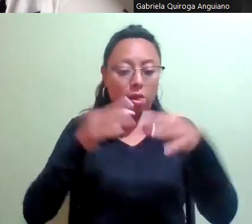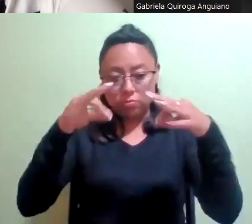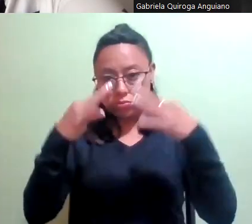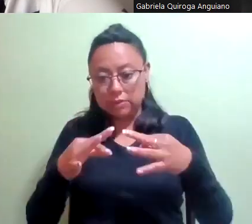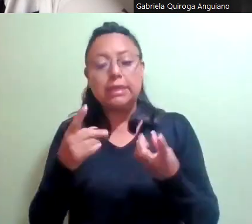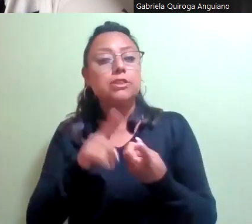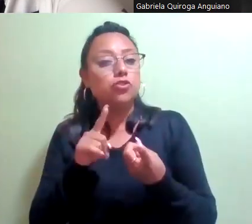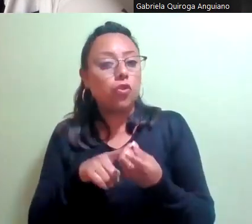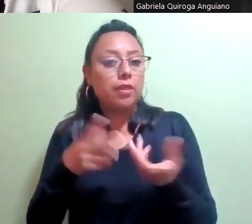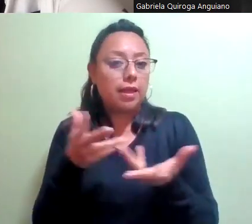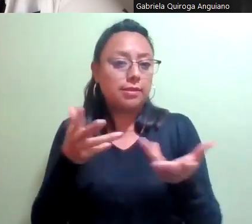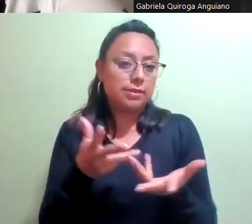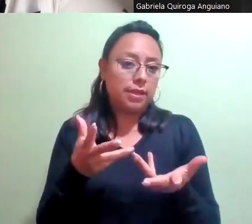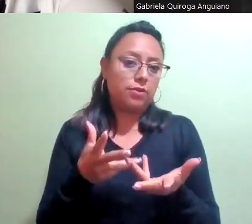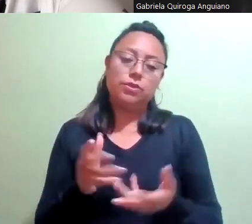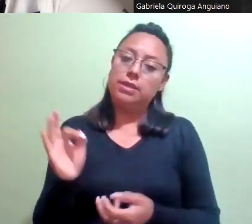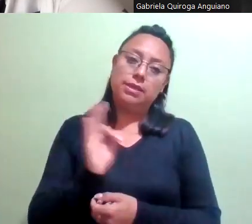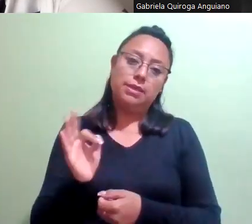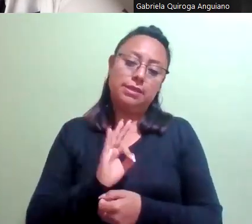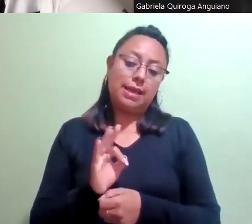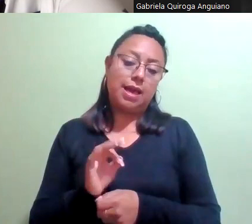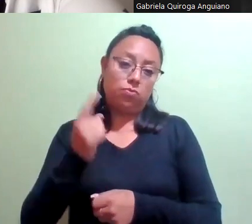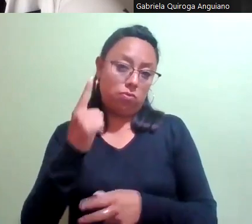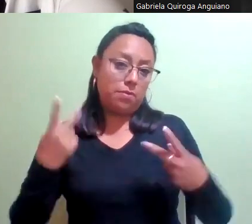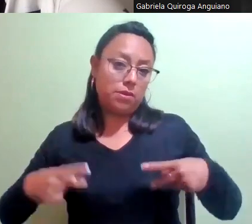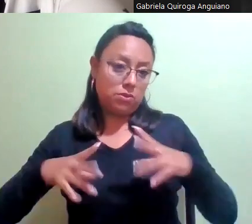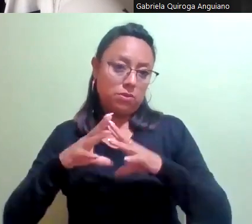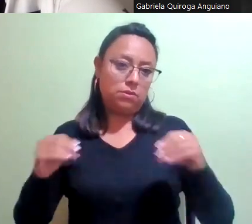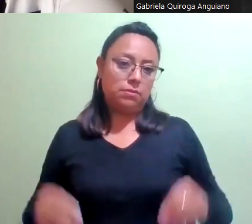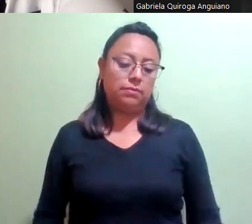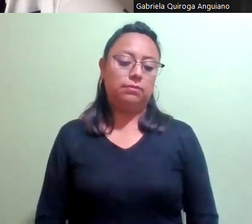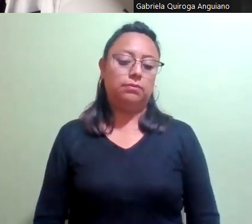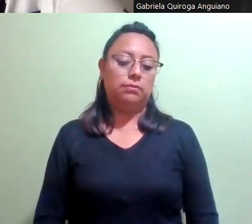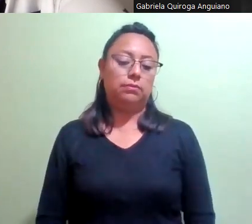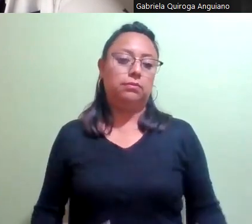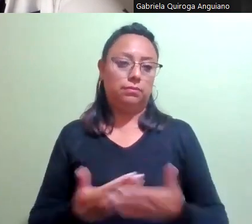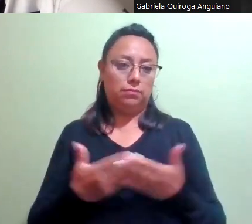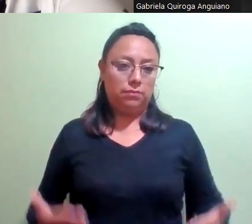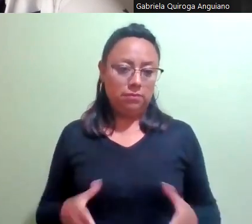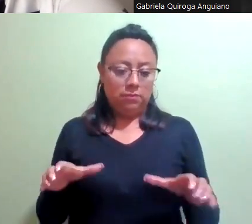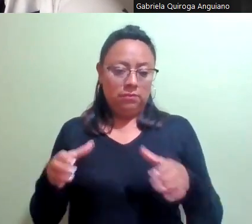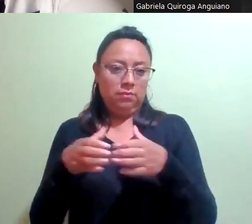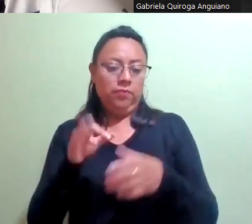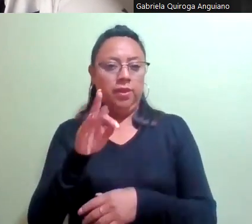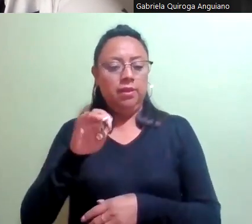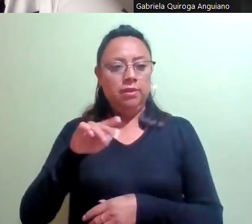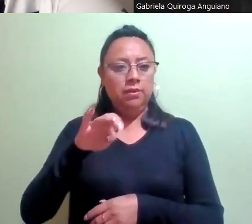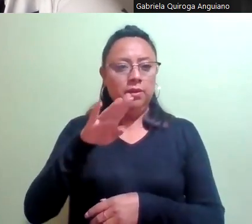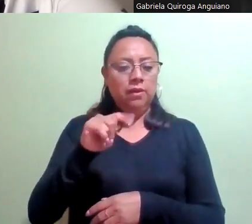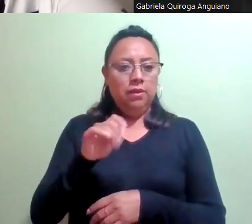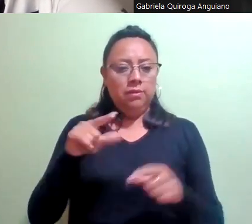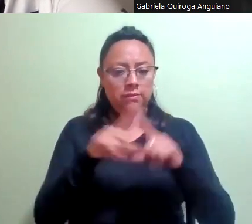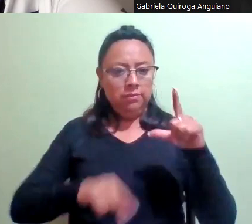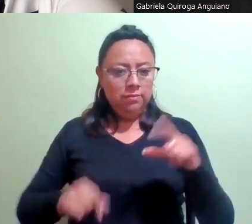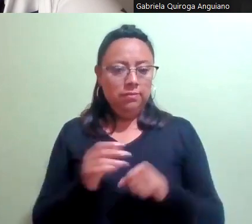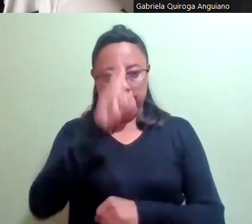dónde realizarlos en caso de una desaparición. El Frente Nacional contra la Violencia Vicaria por defender los